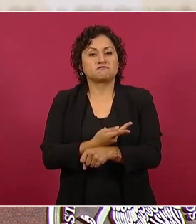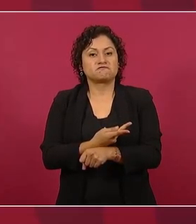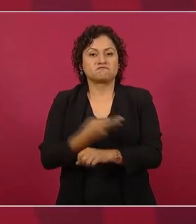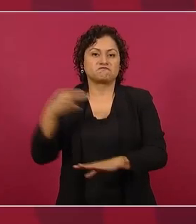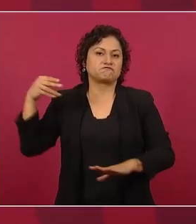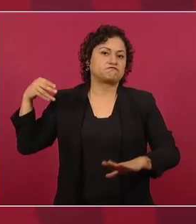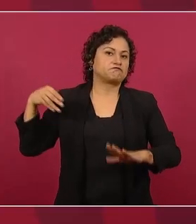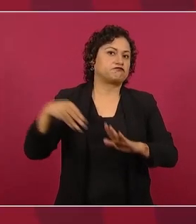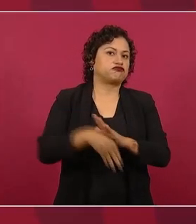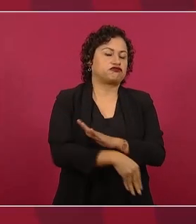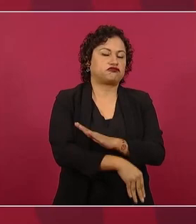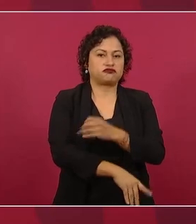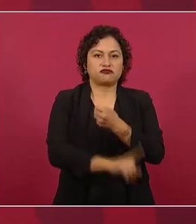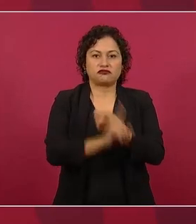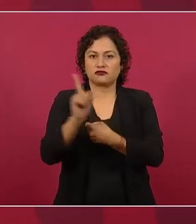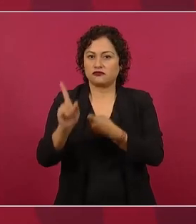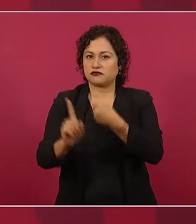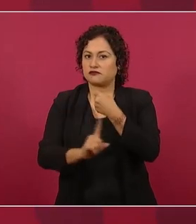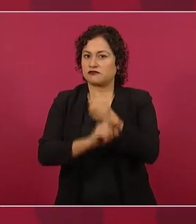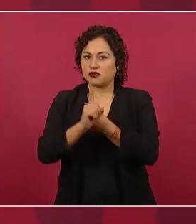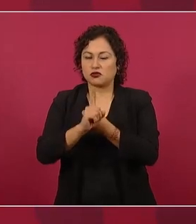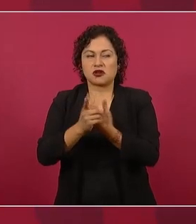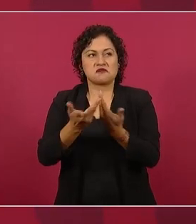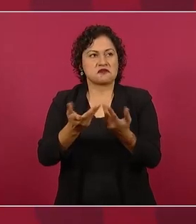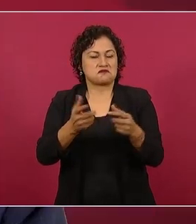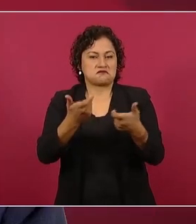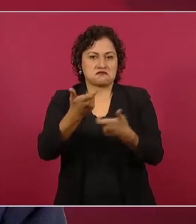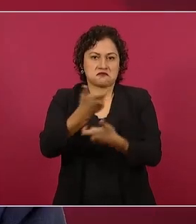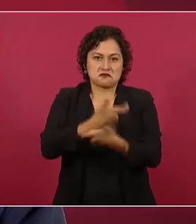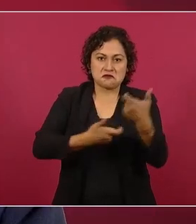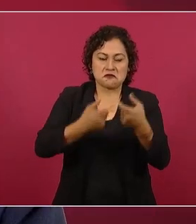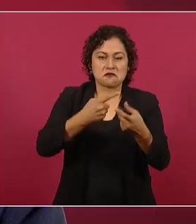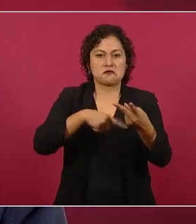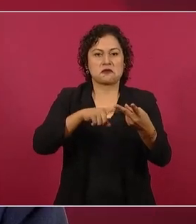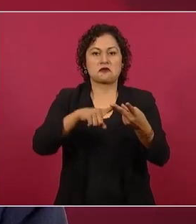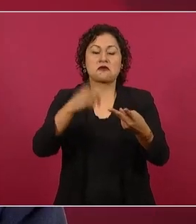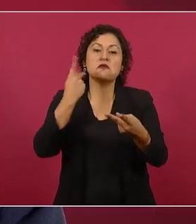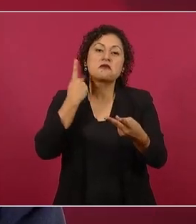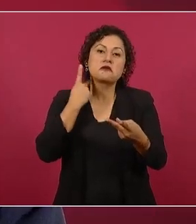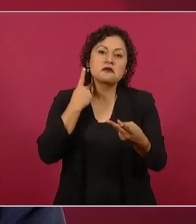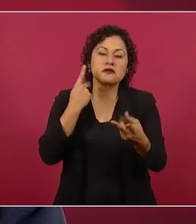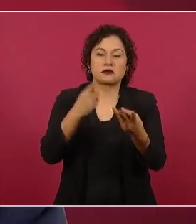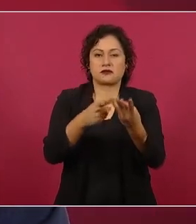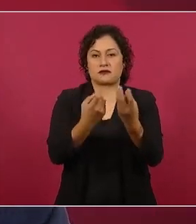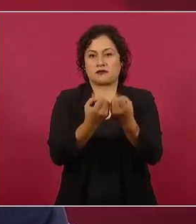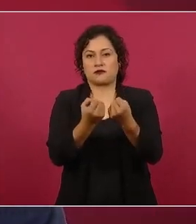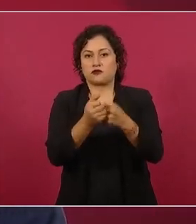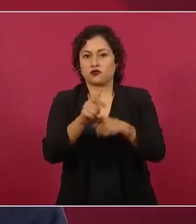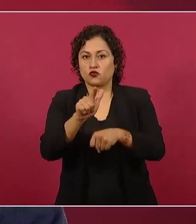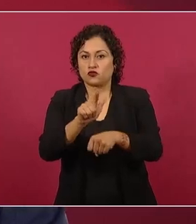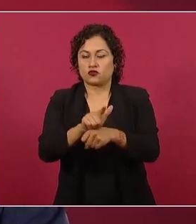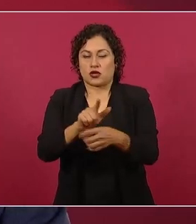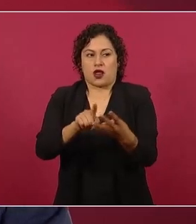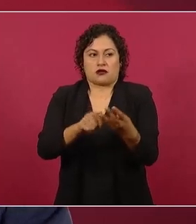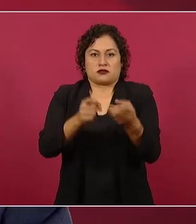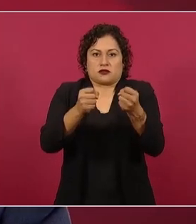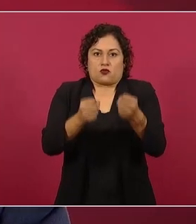económica, política, social, de seguridad